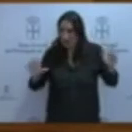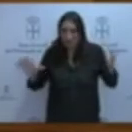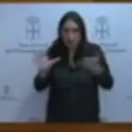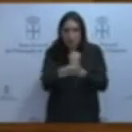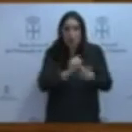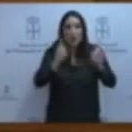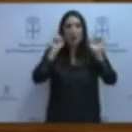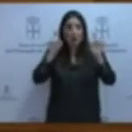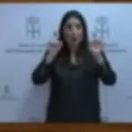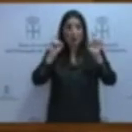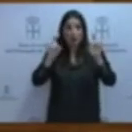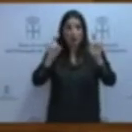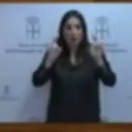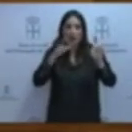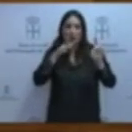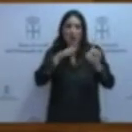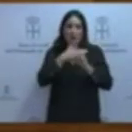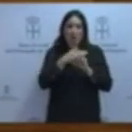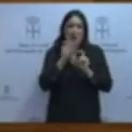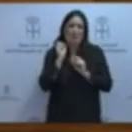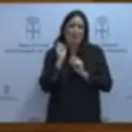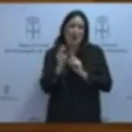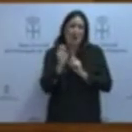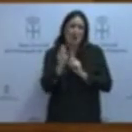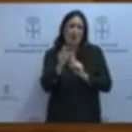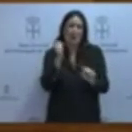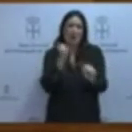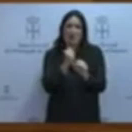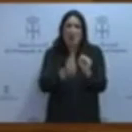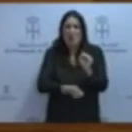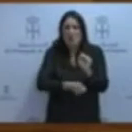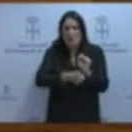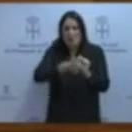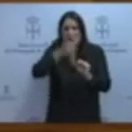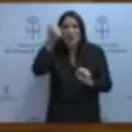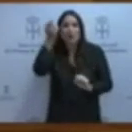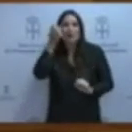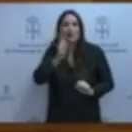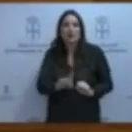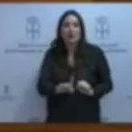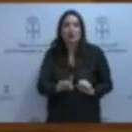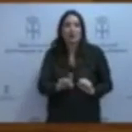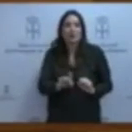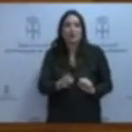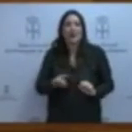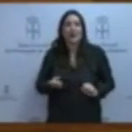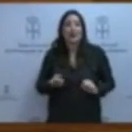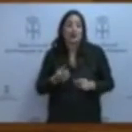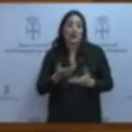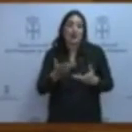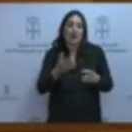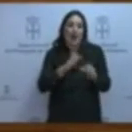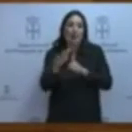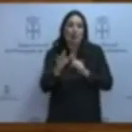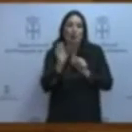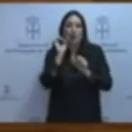profesores van a estar más precarizados que nunca, con mayor carga de trabajo que nunca y con menor radio de acción para ejercer su labor.